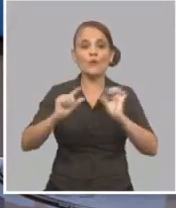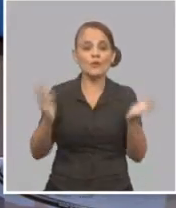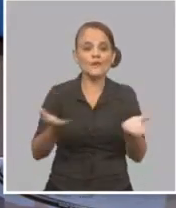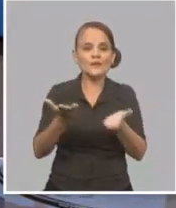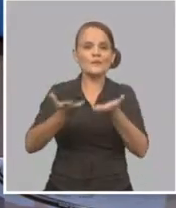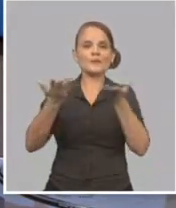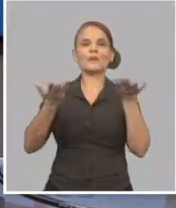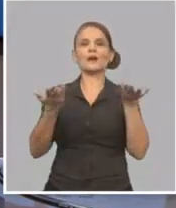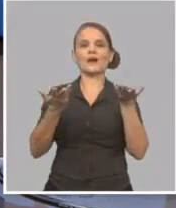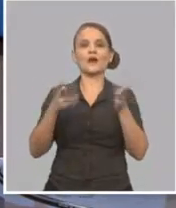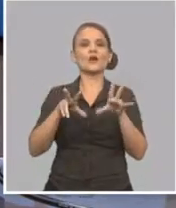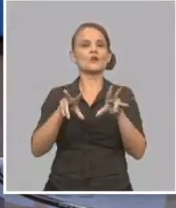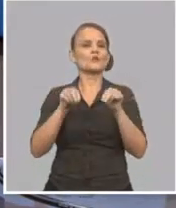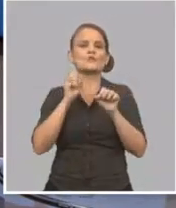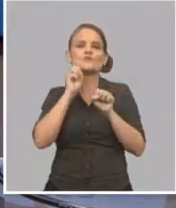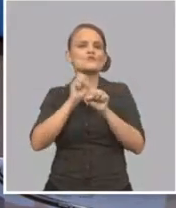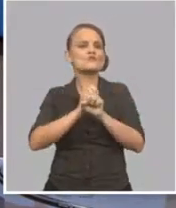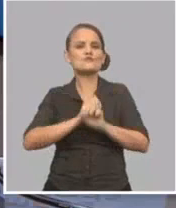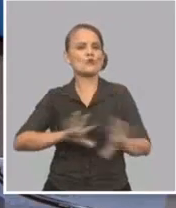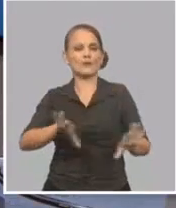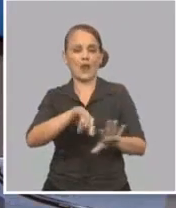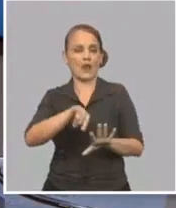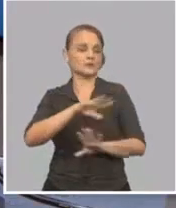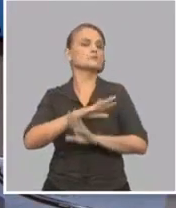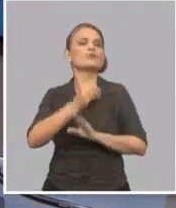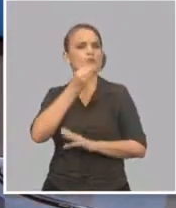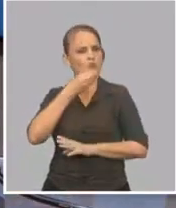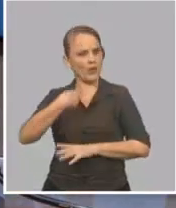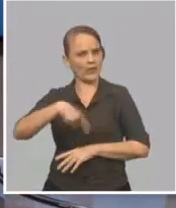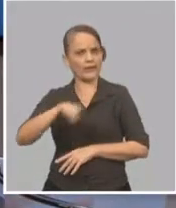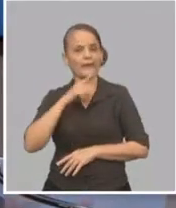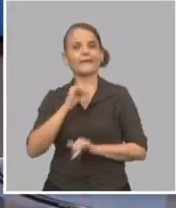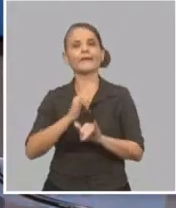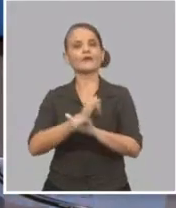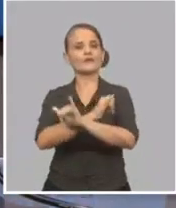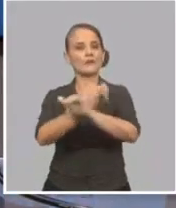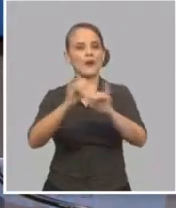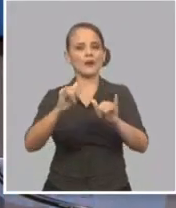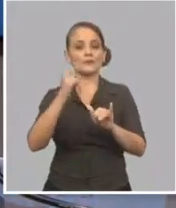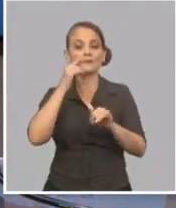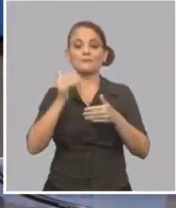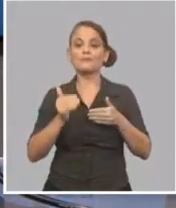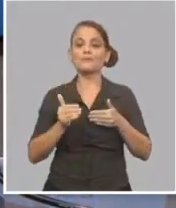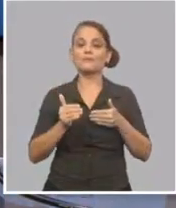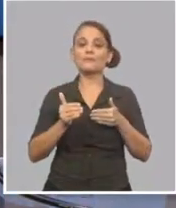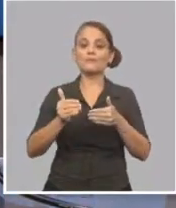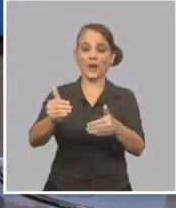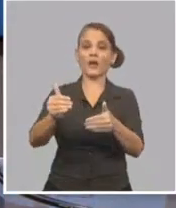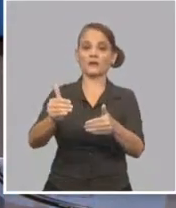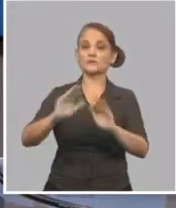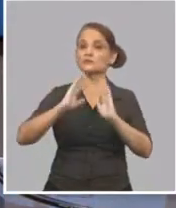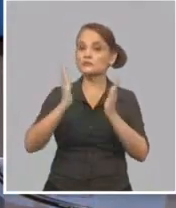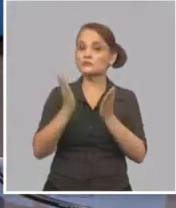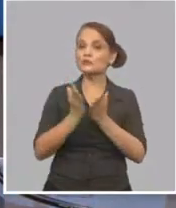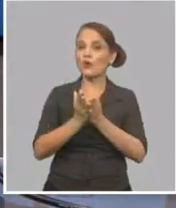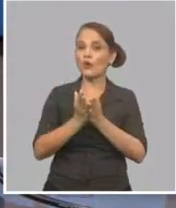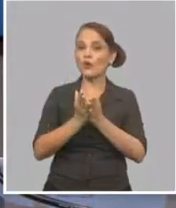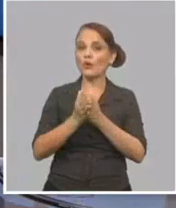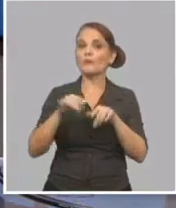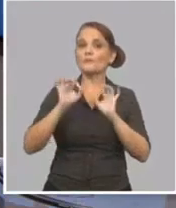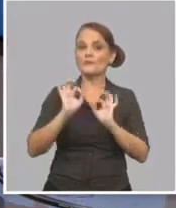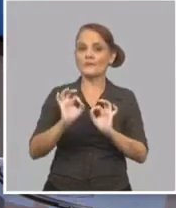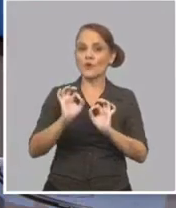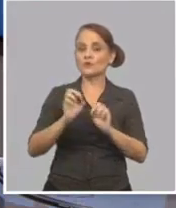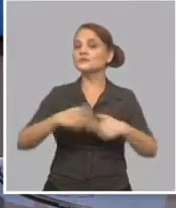de nueva normalidad, eso permite aquí anunciar que se extiende la operación turística